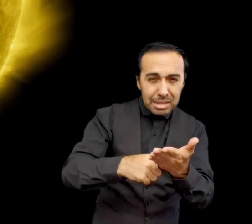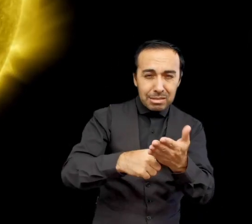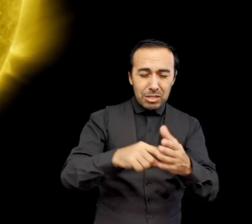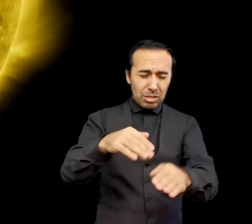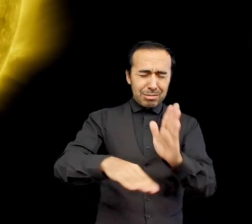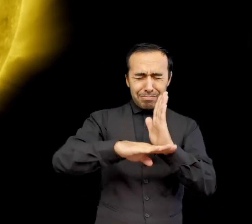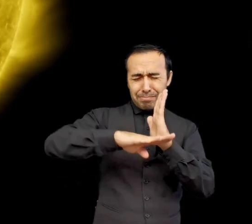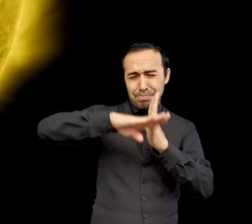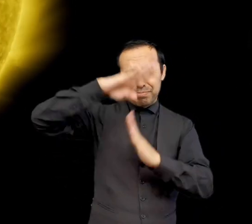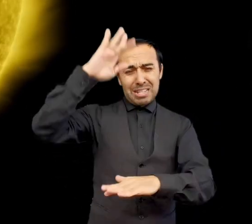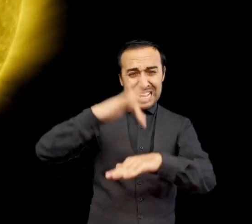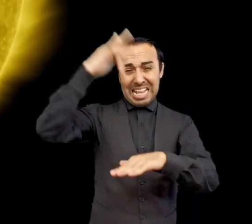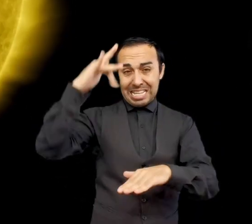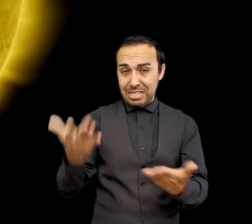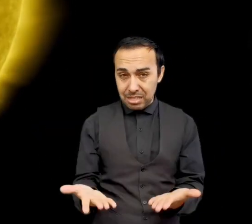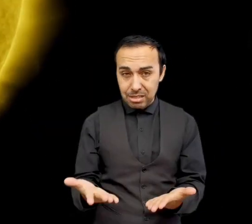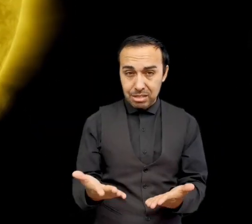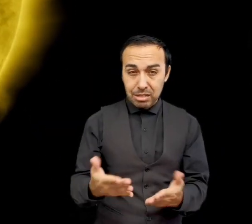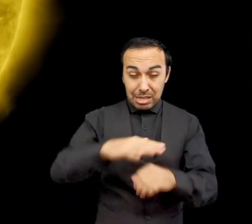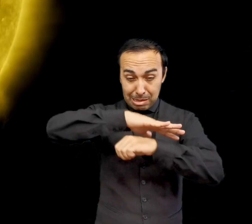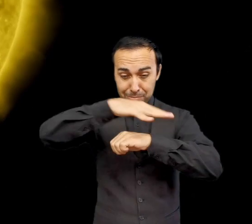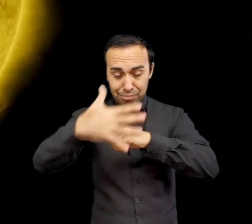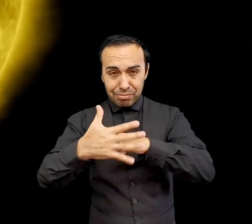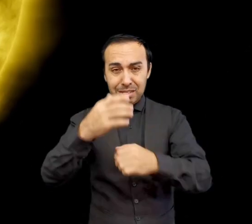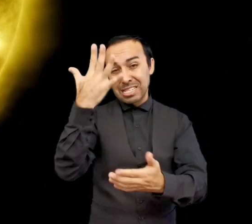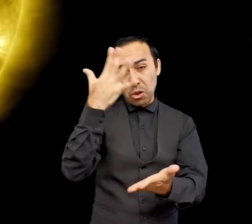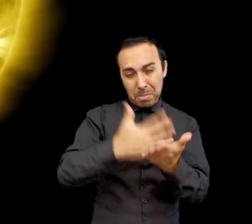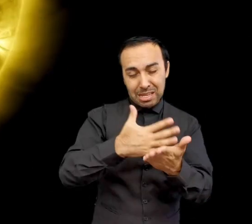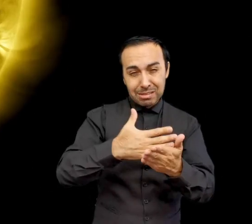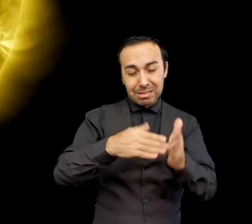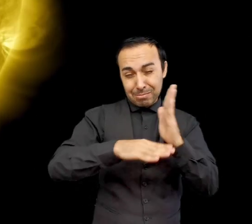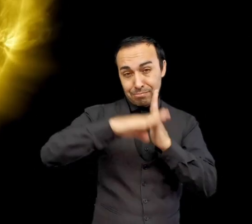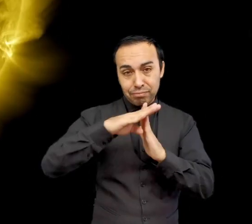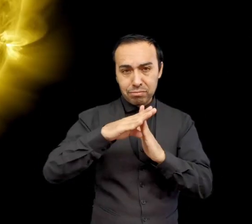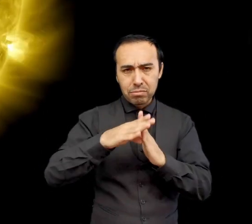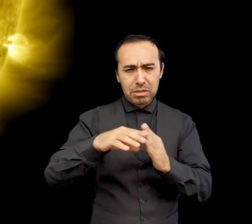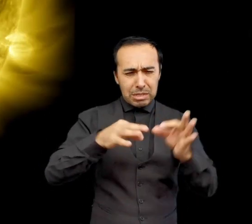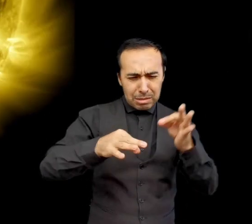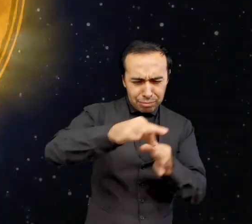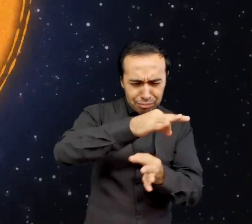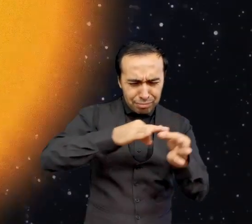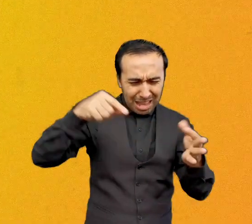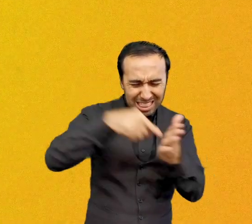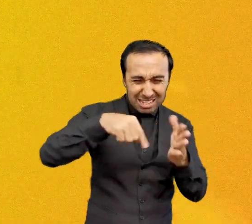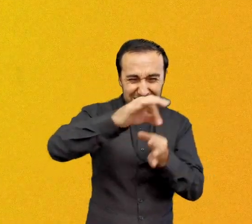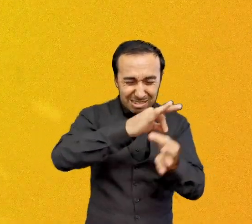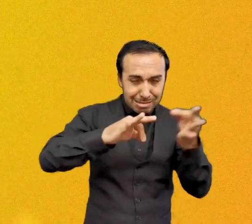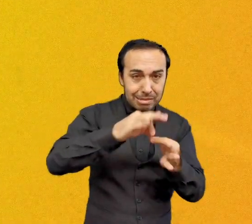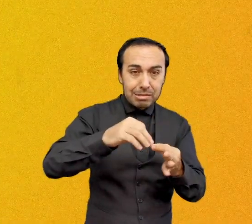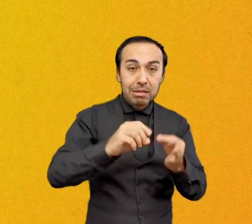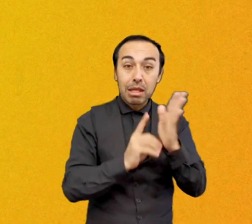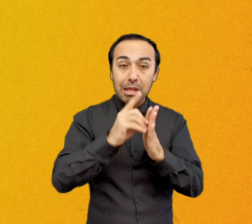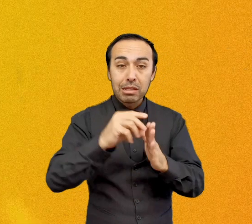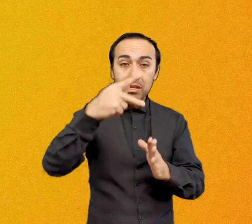millones de grados Celsius y la de su superficie es de 5.500 grados Celsius. En su núcleo, los átomos de hidrógeno reaccionan entre sí